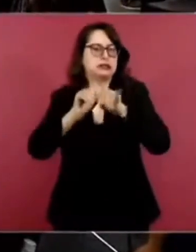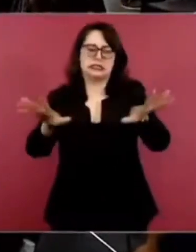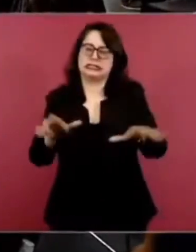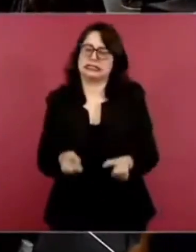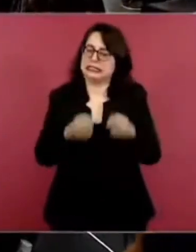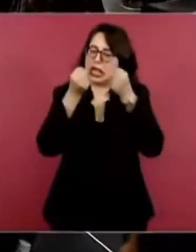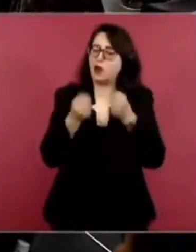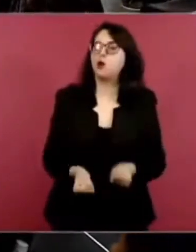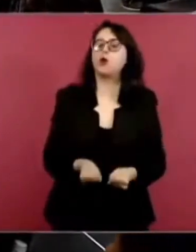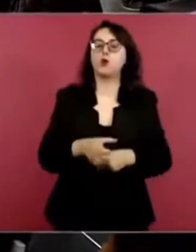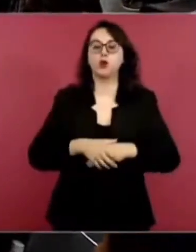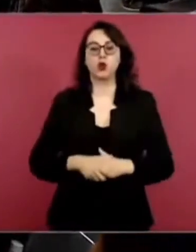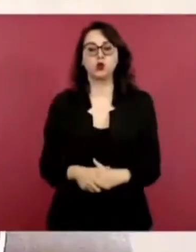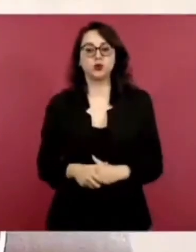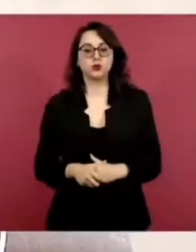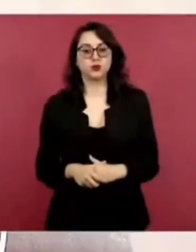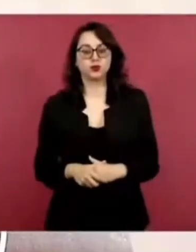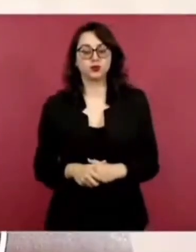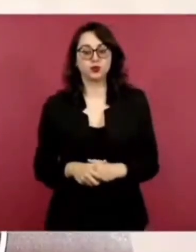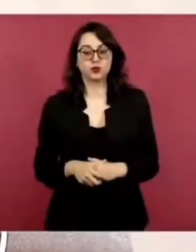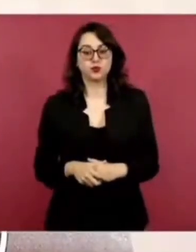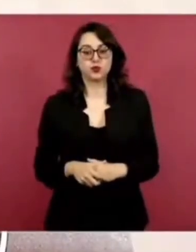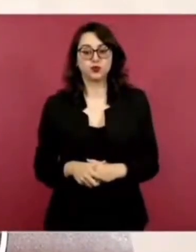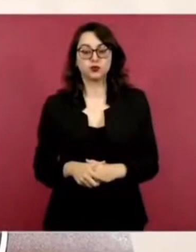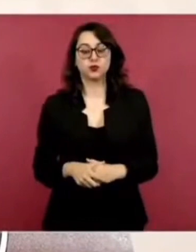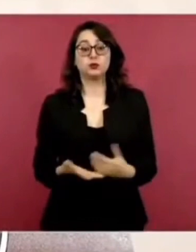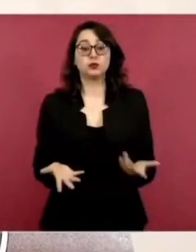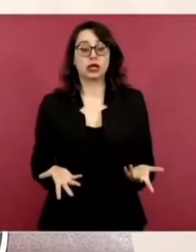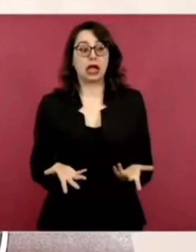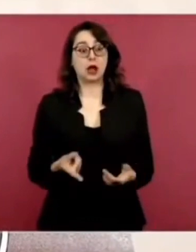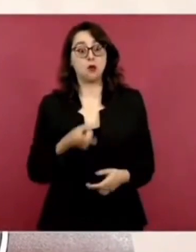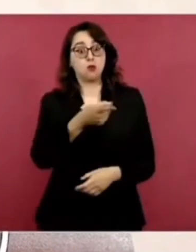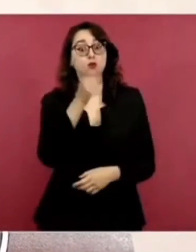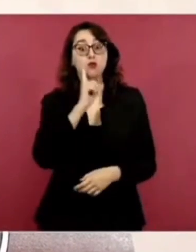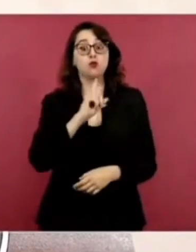¿Cómo se llama la señora Dreser?